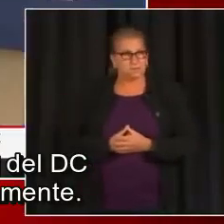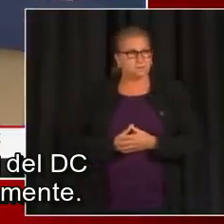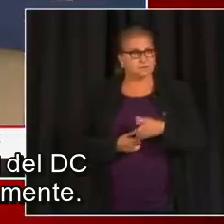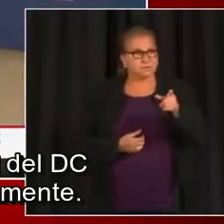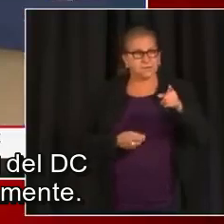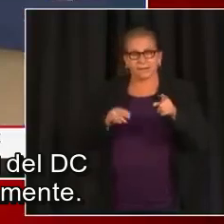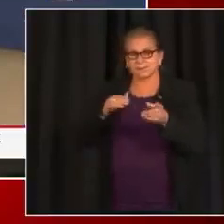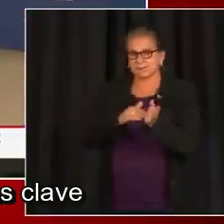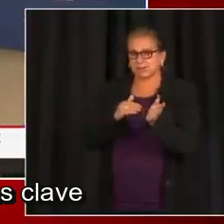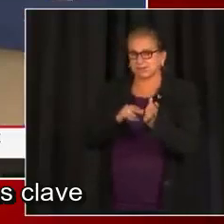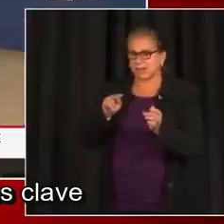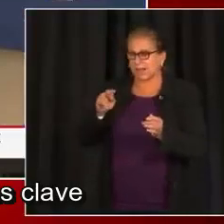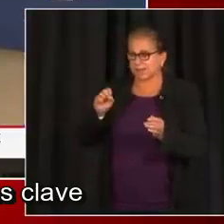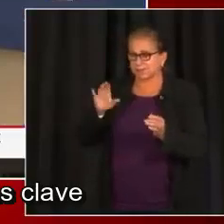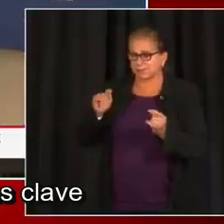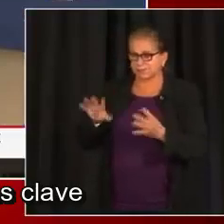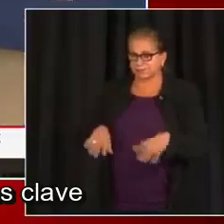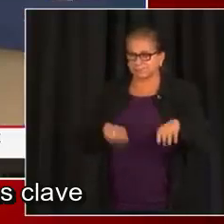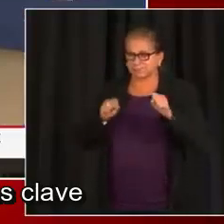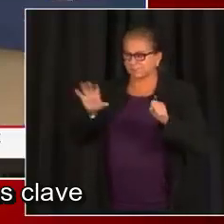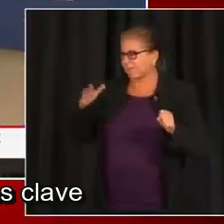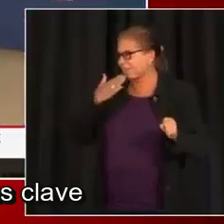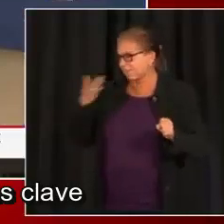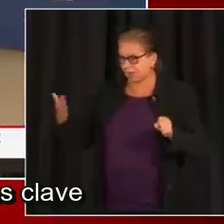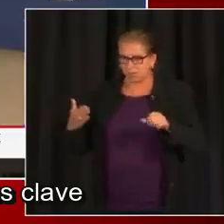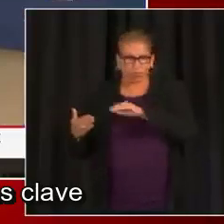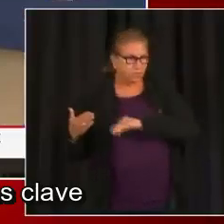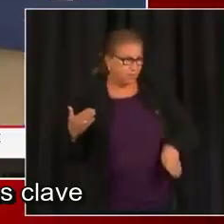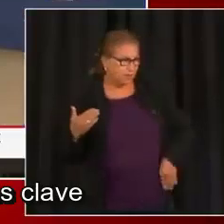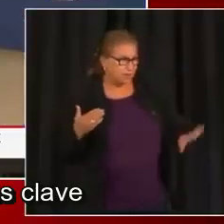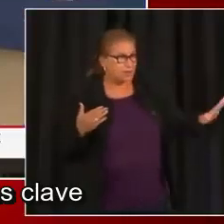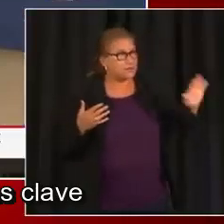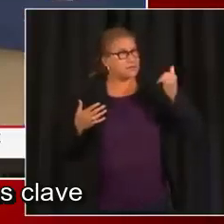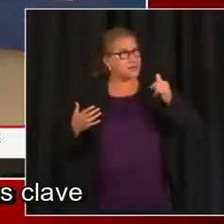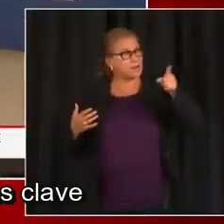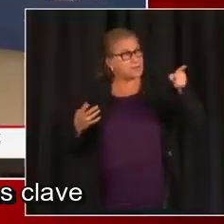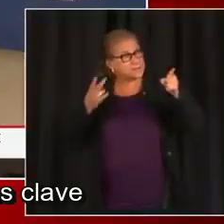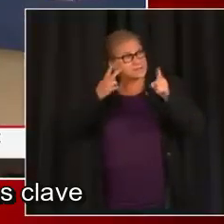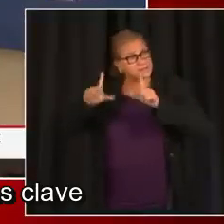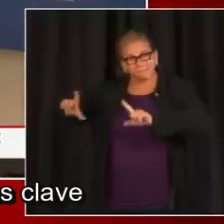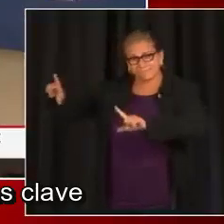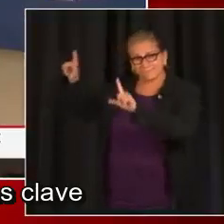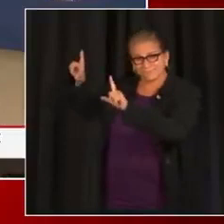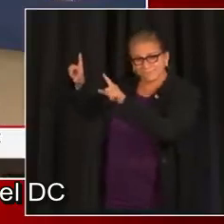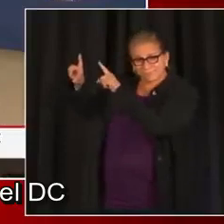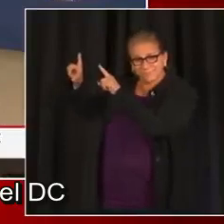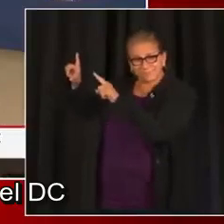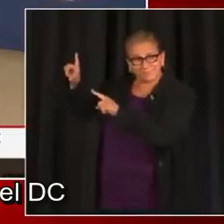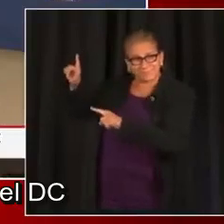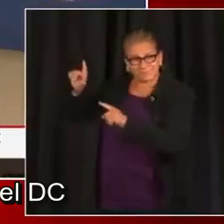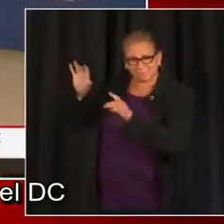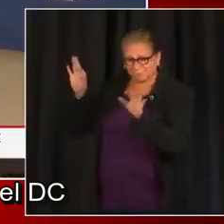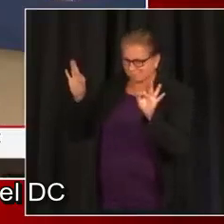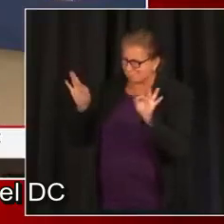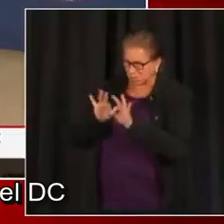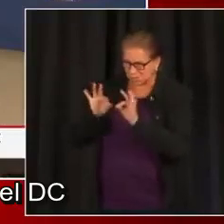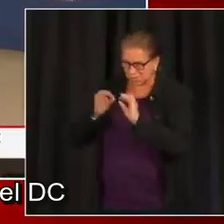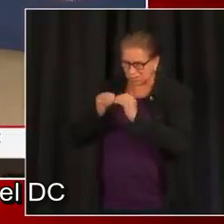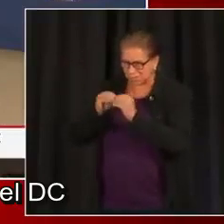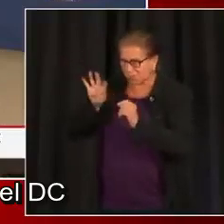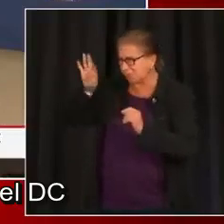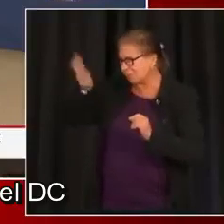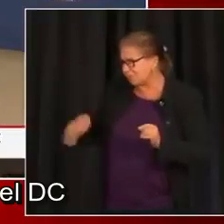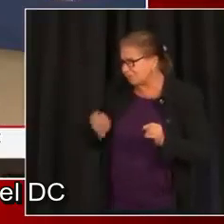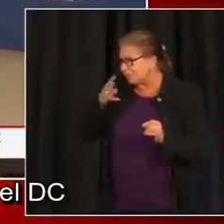monitoreando muy cuidadosamente. Gracias, alcaldesa. Lo que están viendo frente a ustedes son las métricas clave que utilizamos para tomar